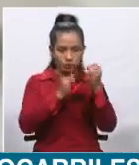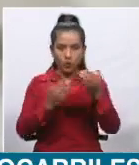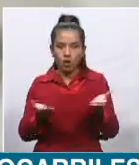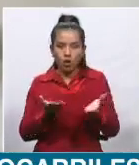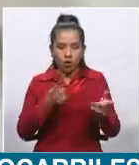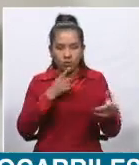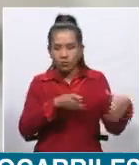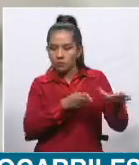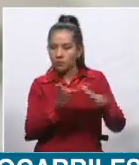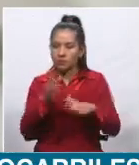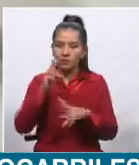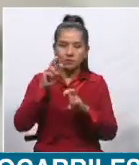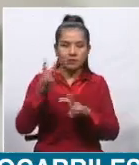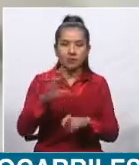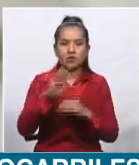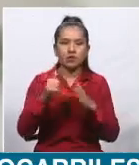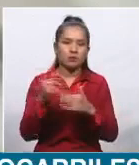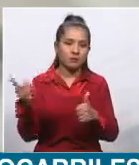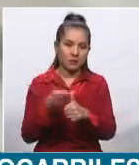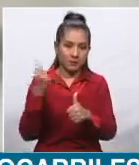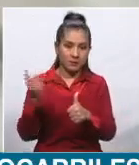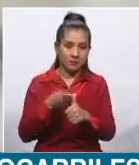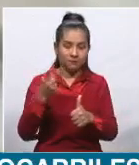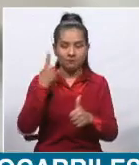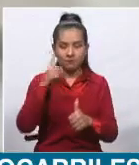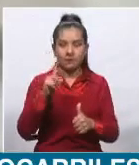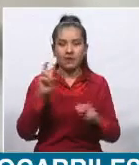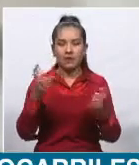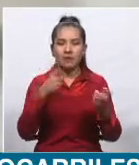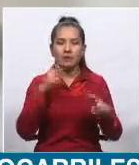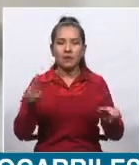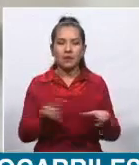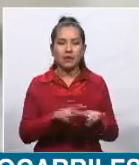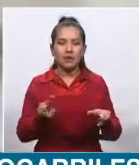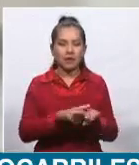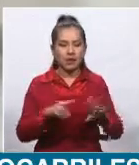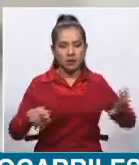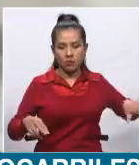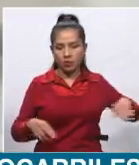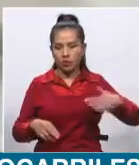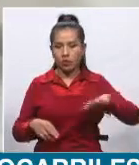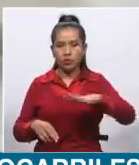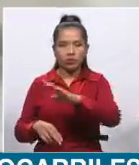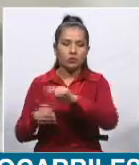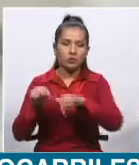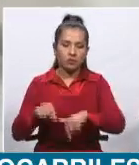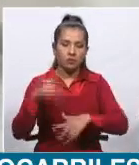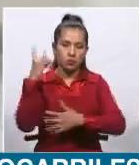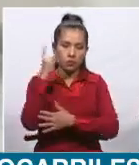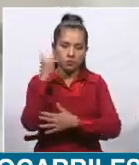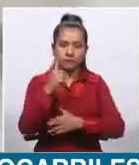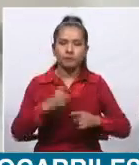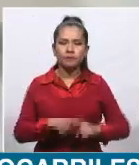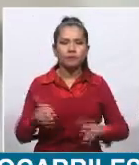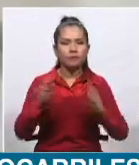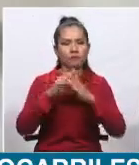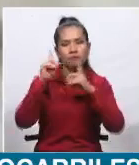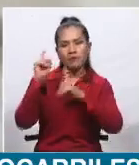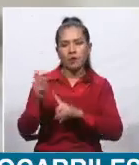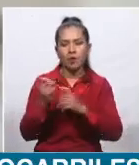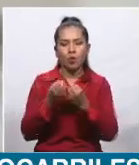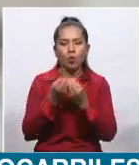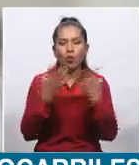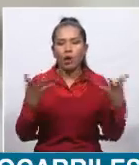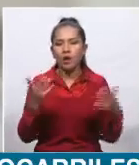con las rutas que se van a utilizar para el tren por su paso por Bolivia. ¿En qué tiempo estarían